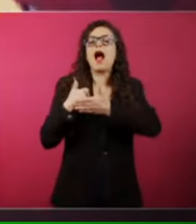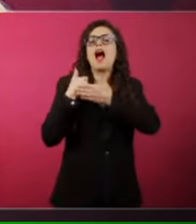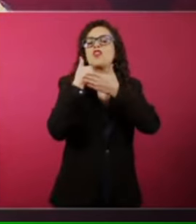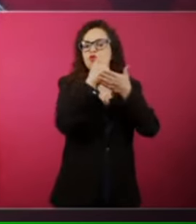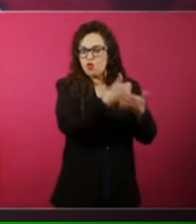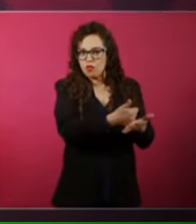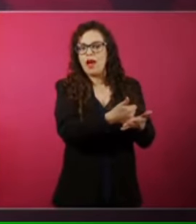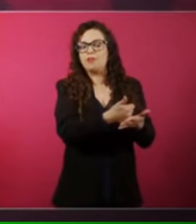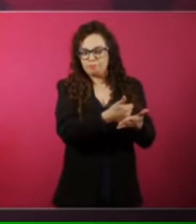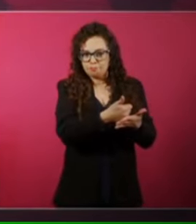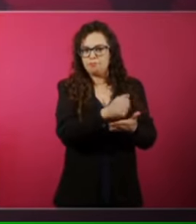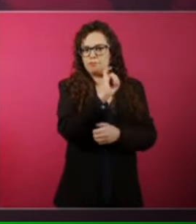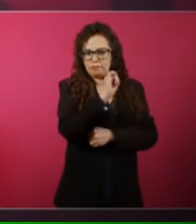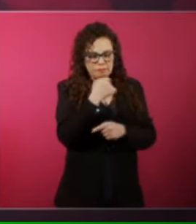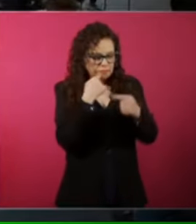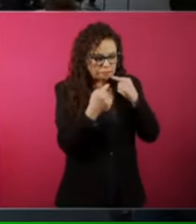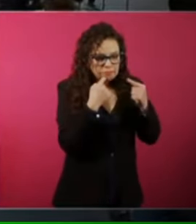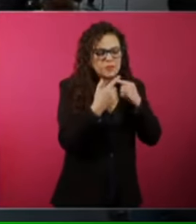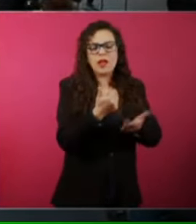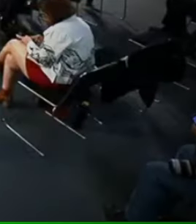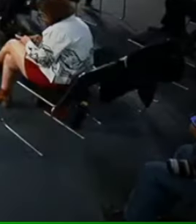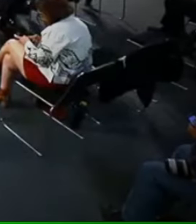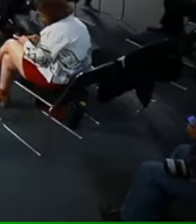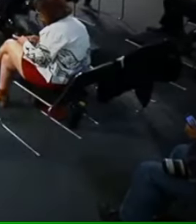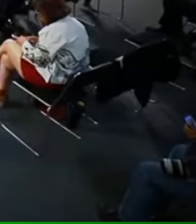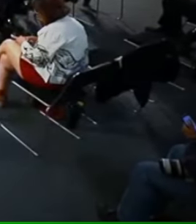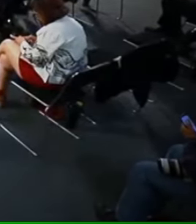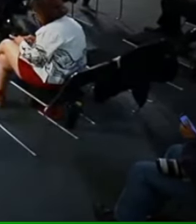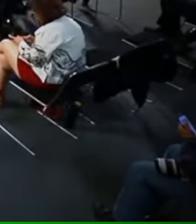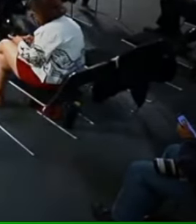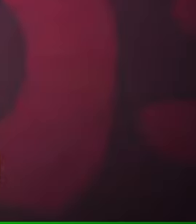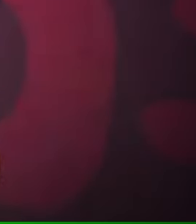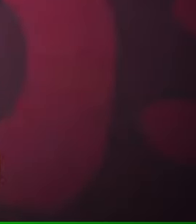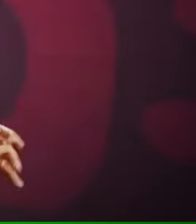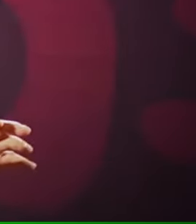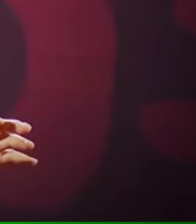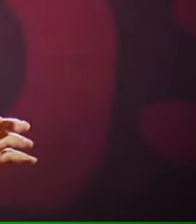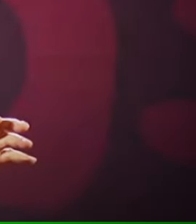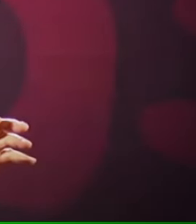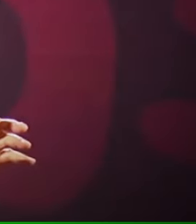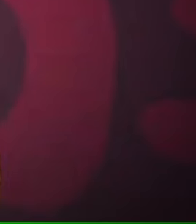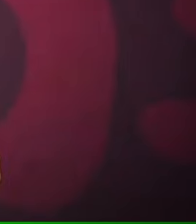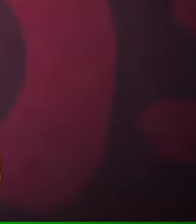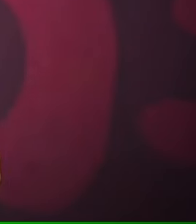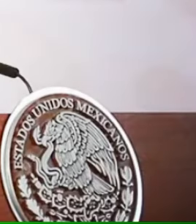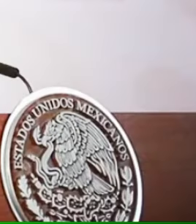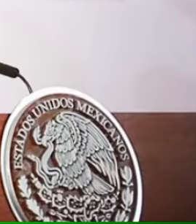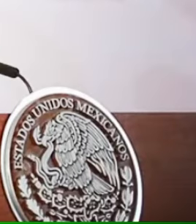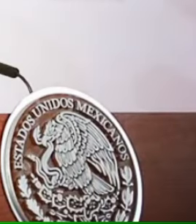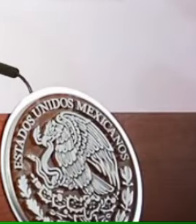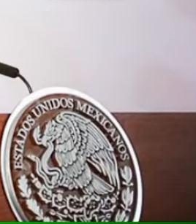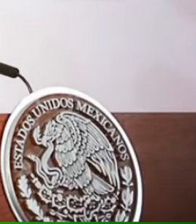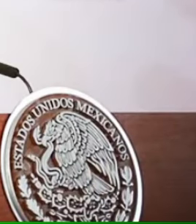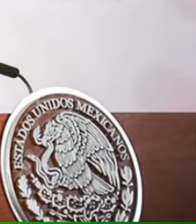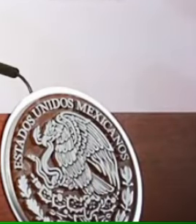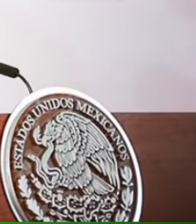Y cruza la frontera dos, tres, cuatro veces, muy pocos enfrentamientos.